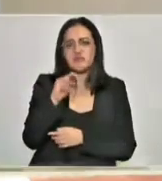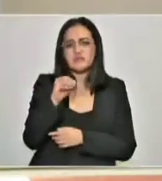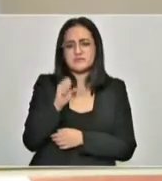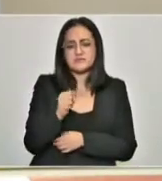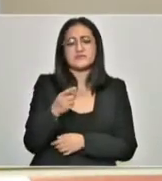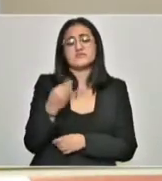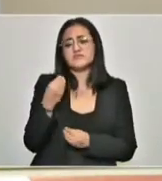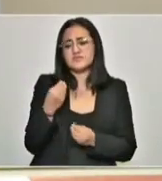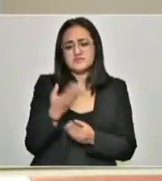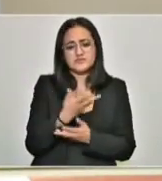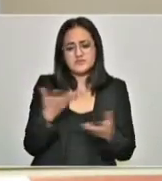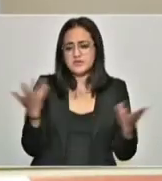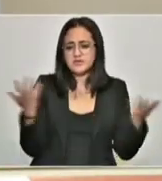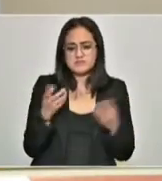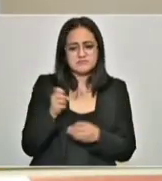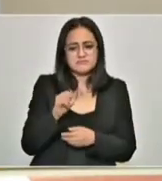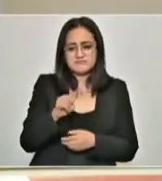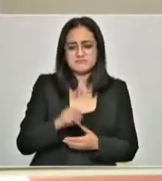Mucho, mucho, mucho por hacer.